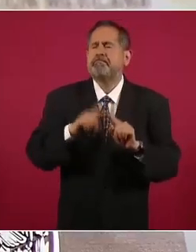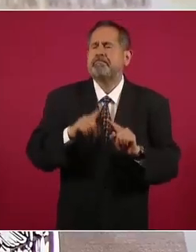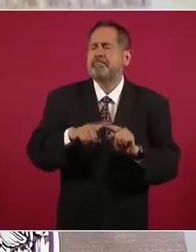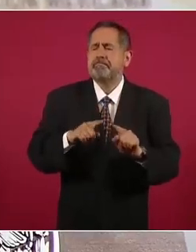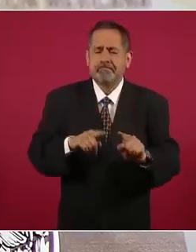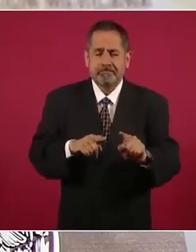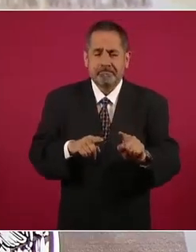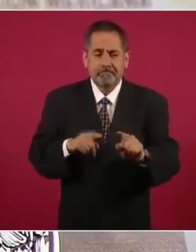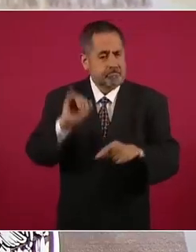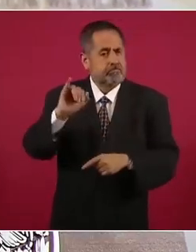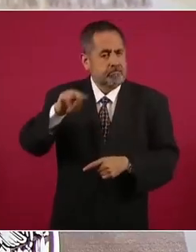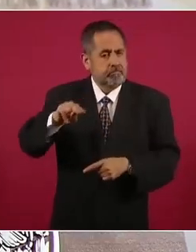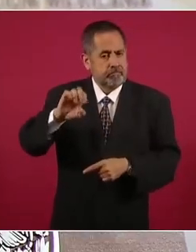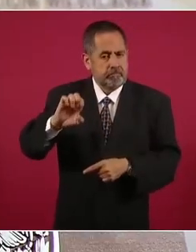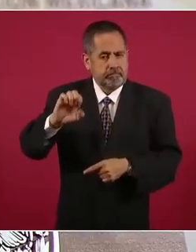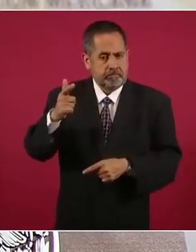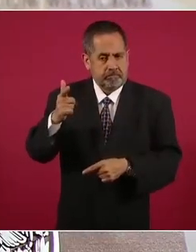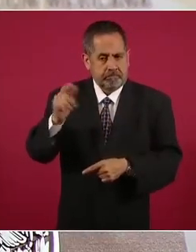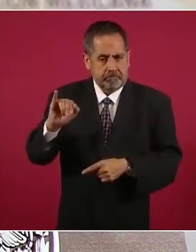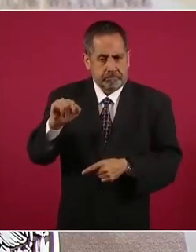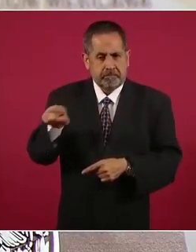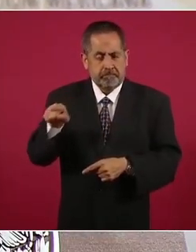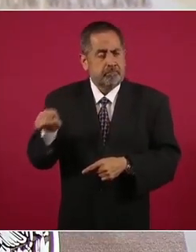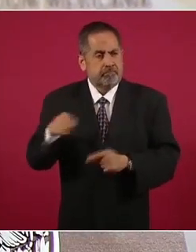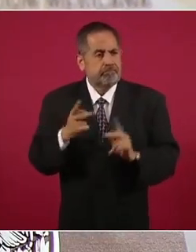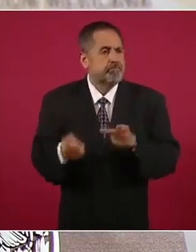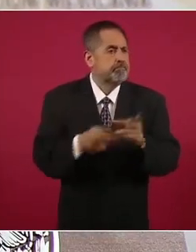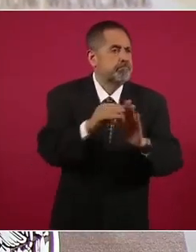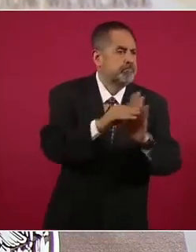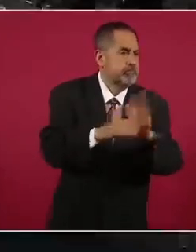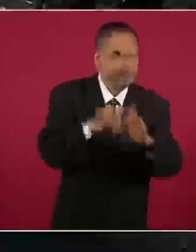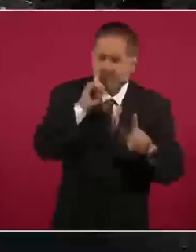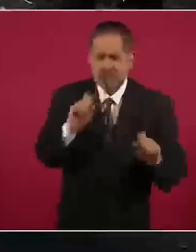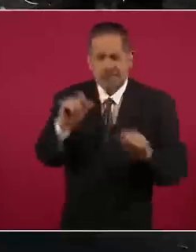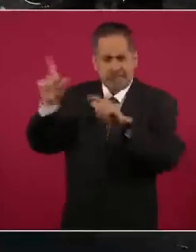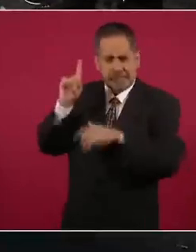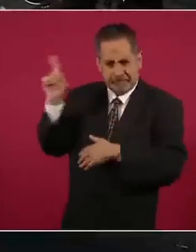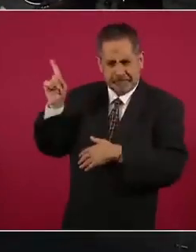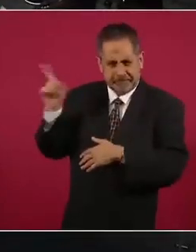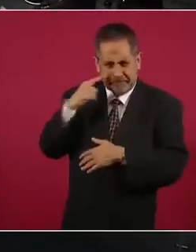el Inegi. A ver si la pones.